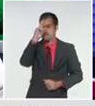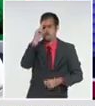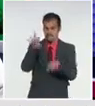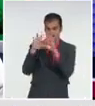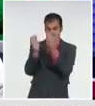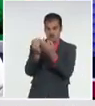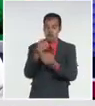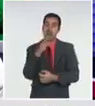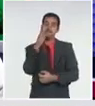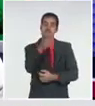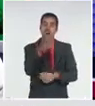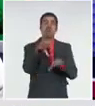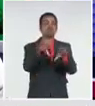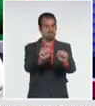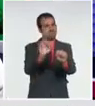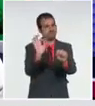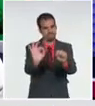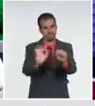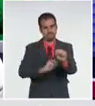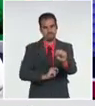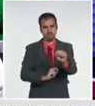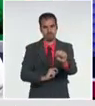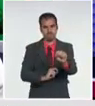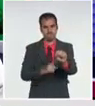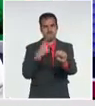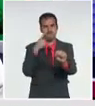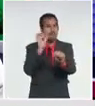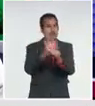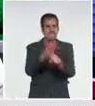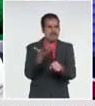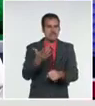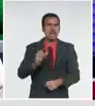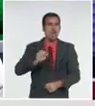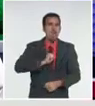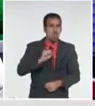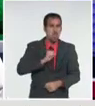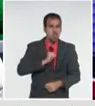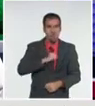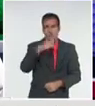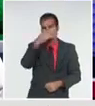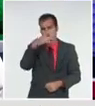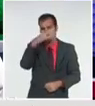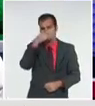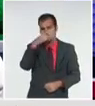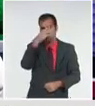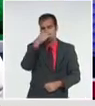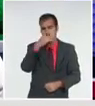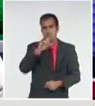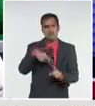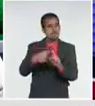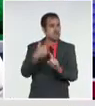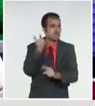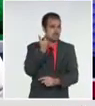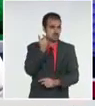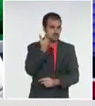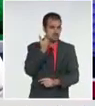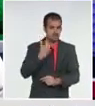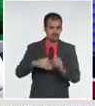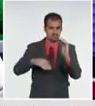familia con tos, secreción nasal y febrícola. Se